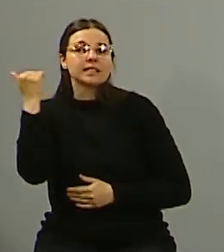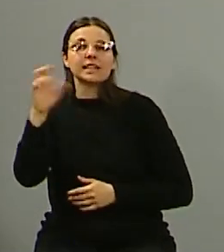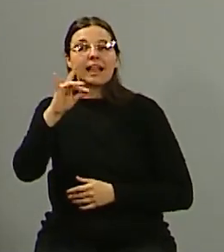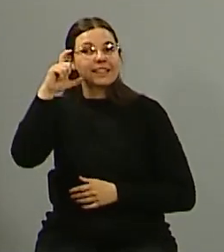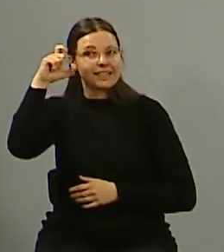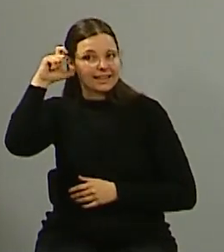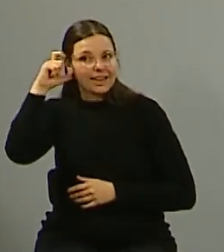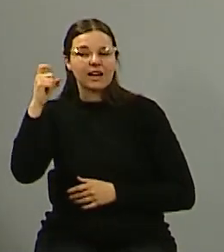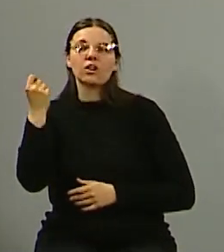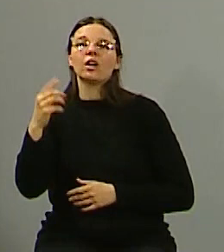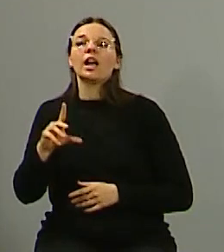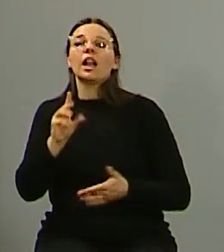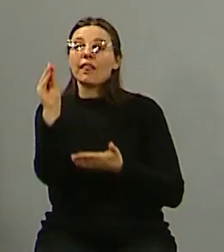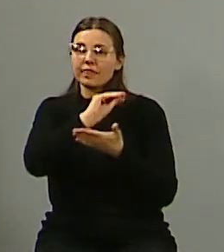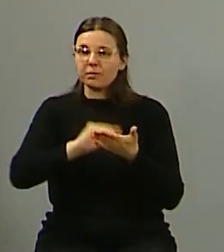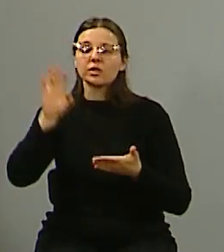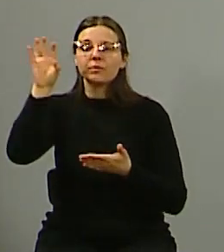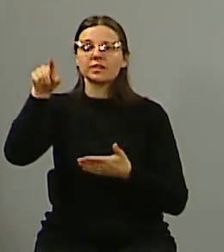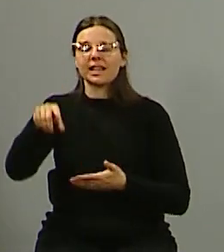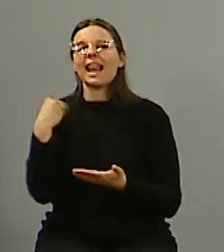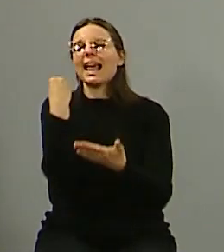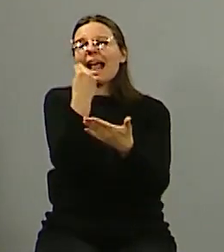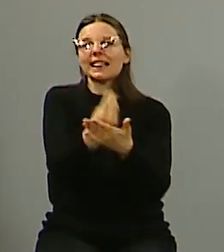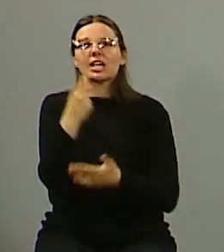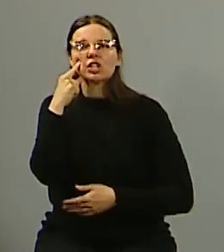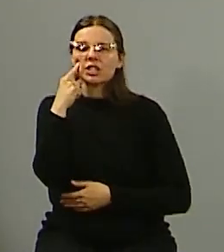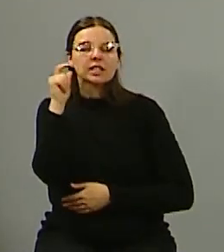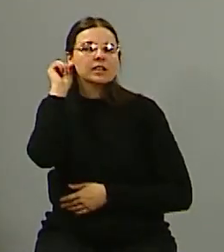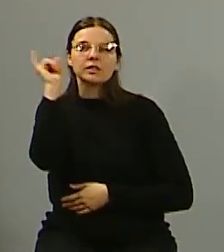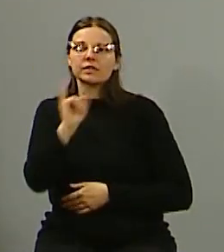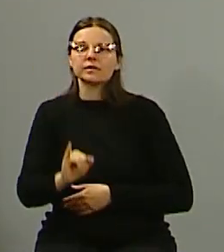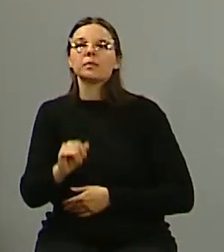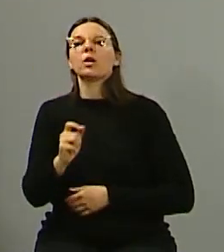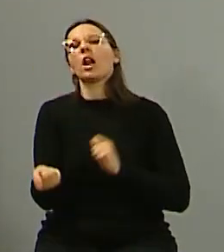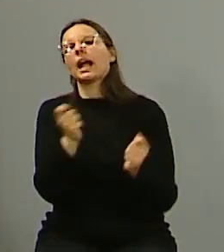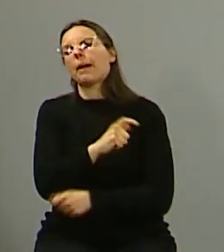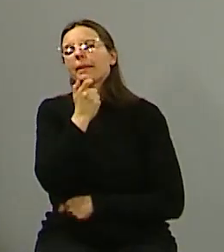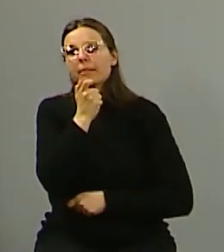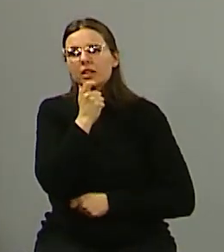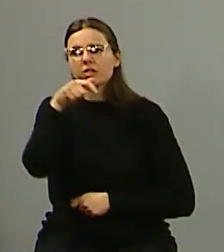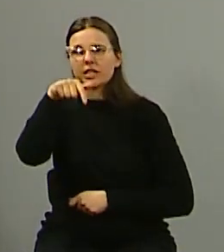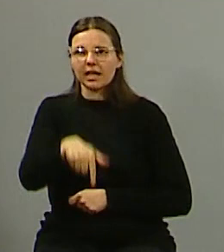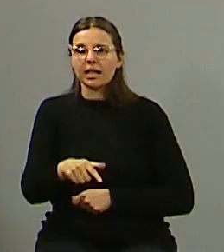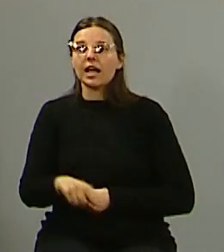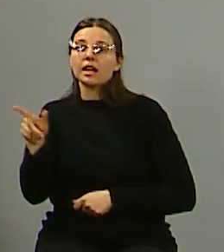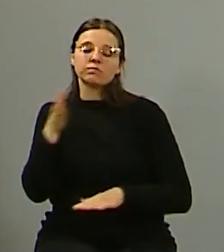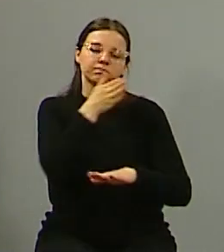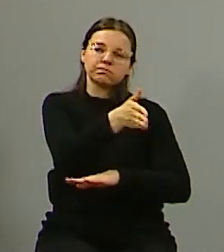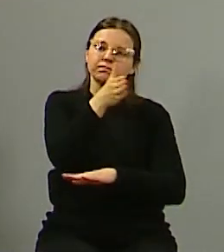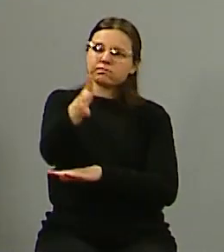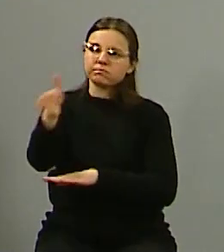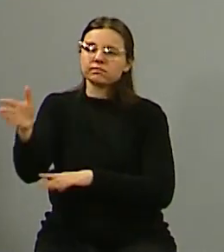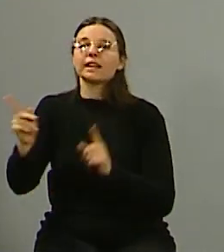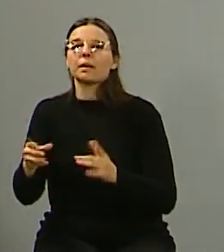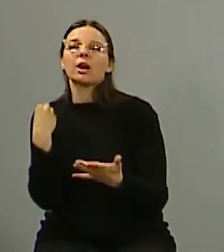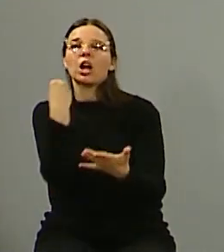diputado provincial, candidato intendente por el departamento de Godecruz por Cambia Mendoza en este recorrido que están haciendo los candidatos también